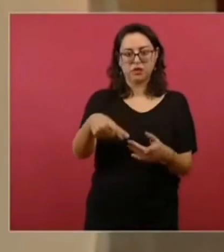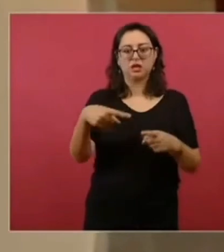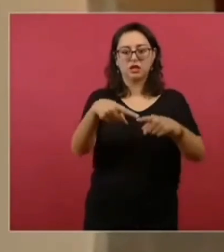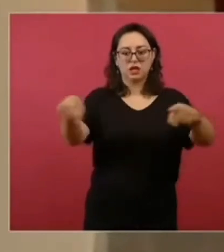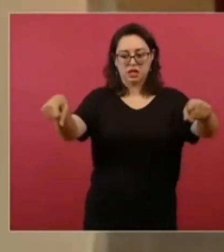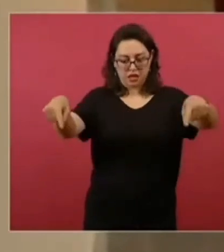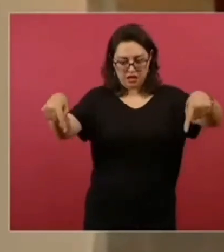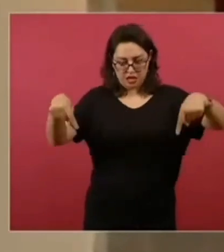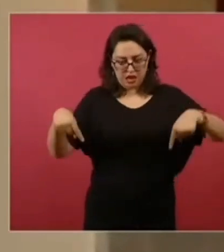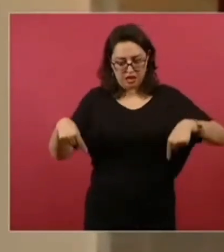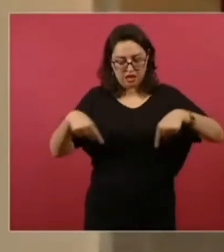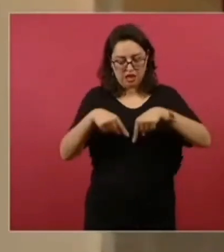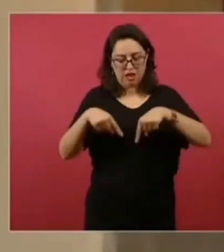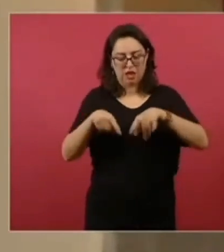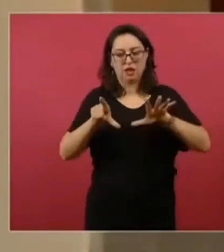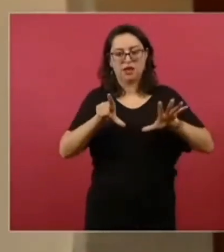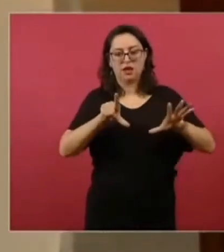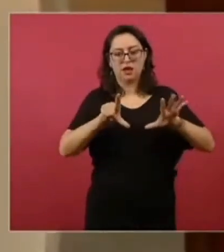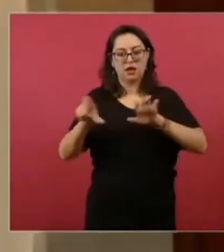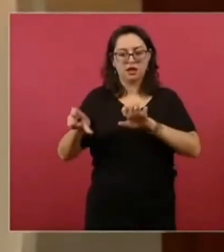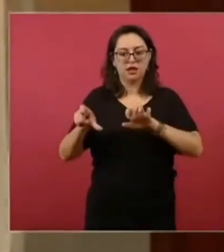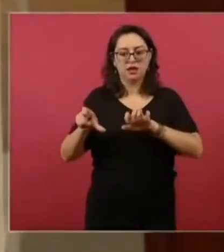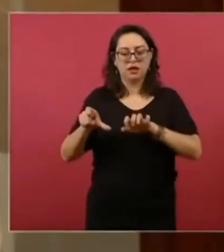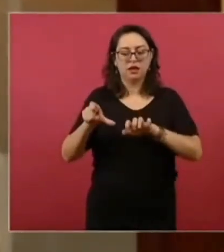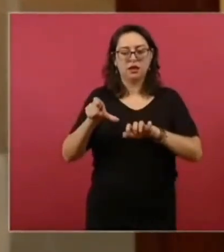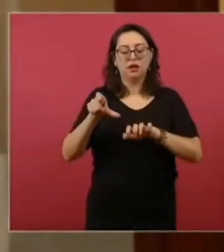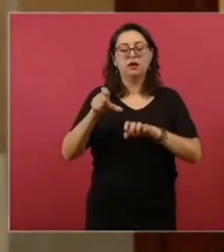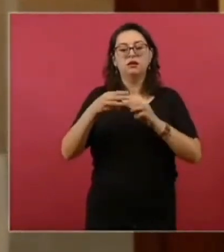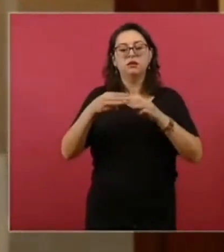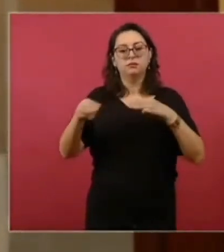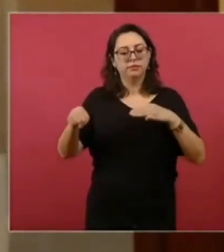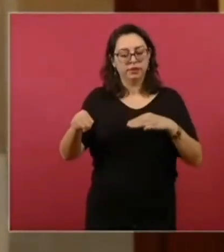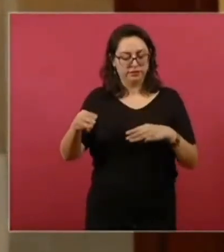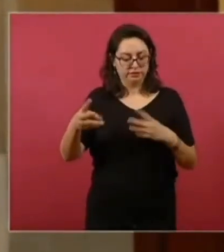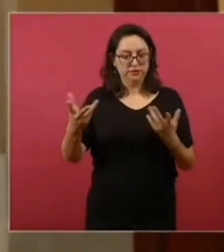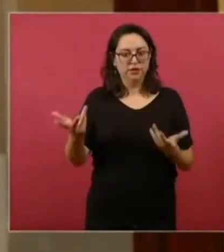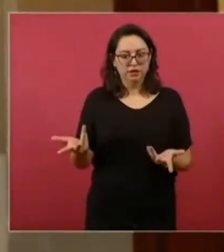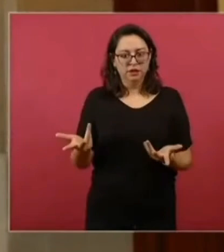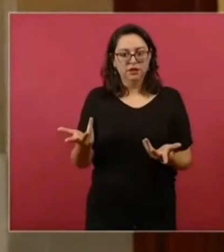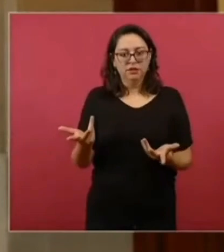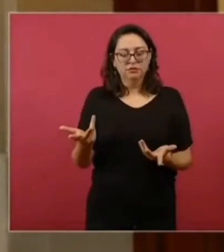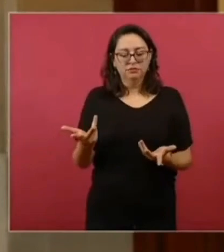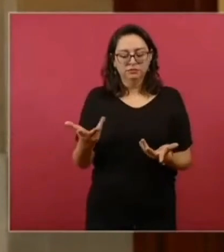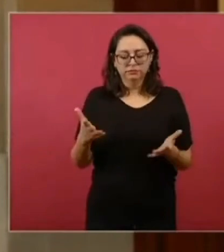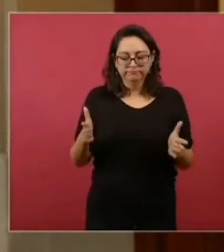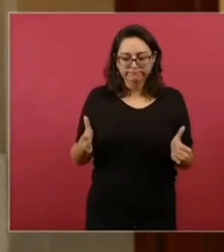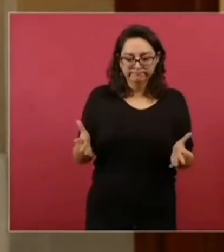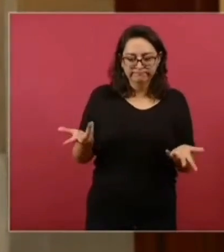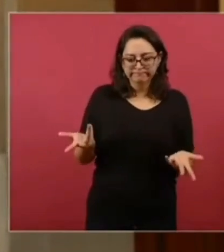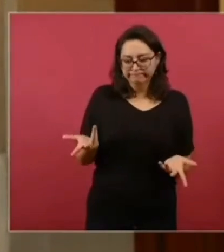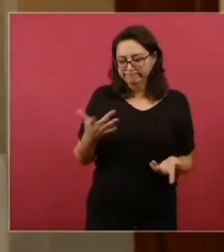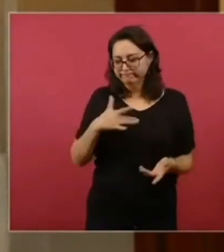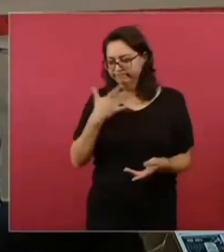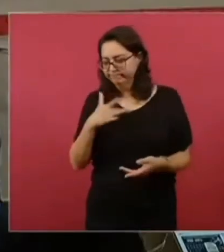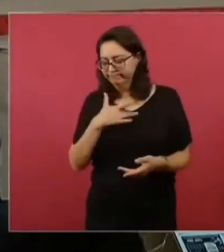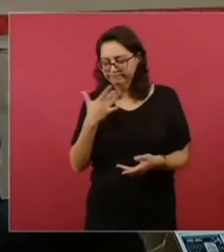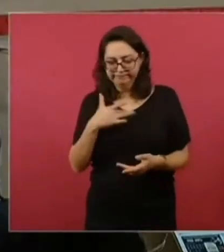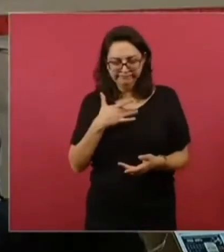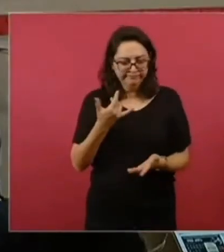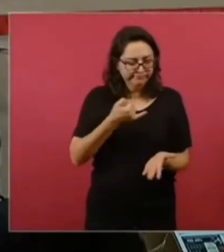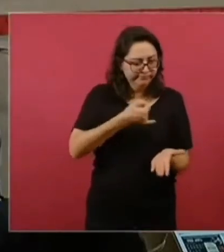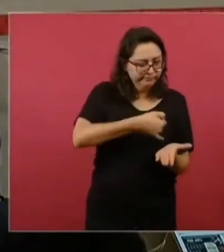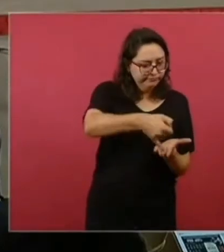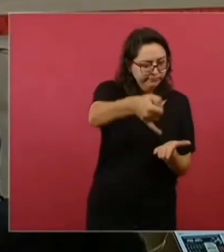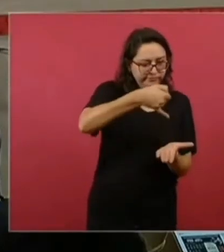alrededor de 700 metros cuadrados. Y entonces tenían una manzana y con el excedente que hicieron, con lo que